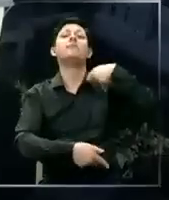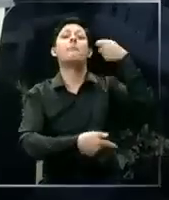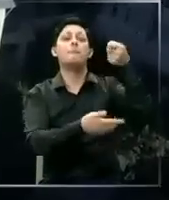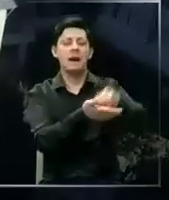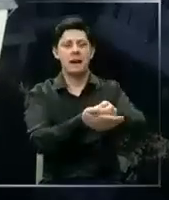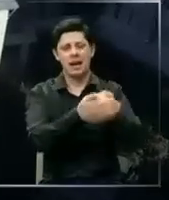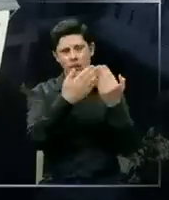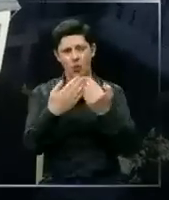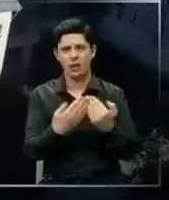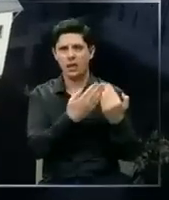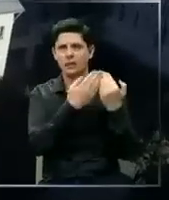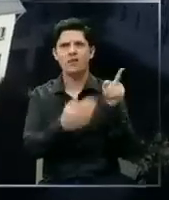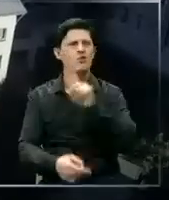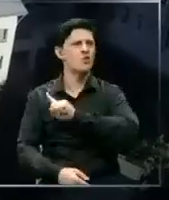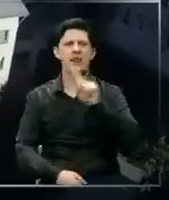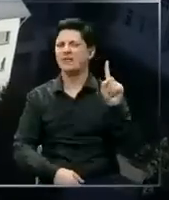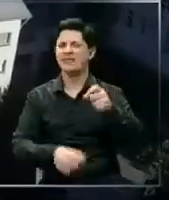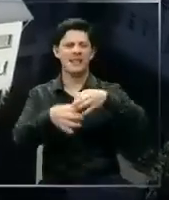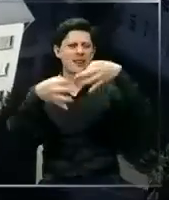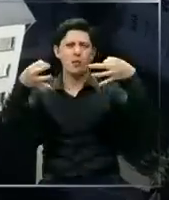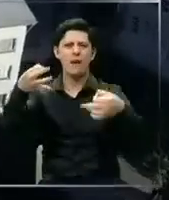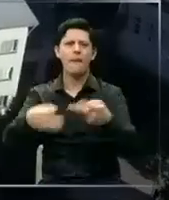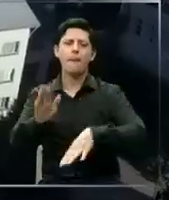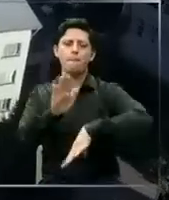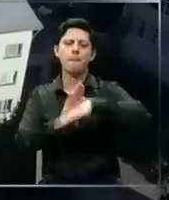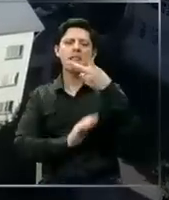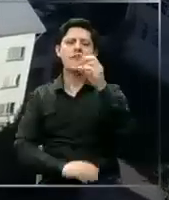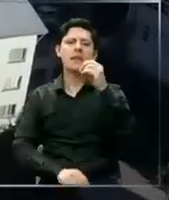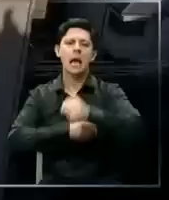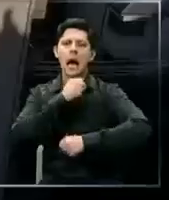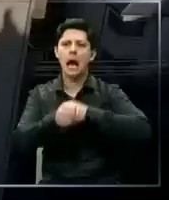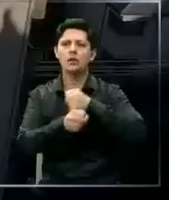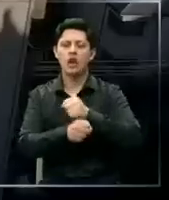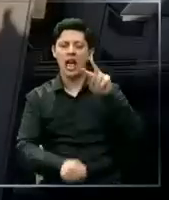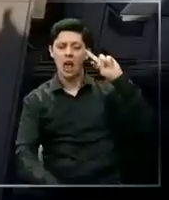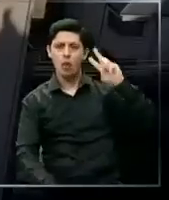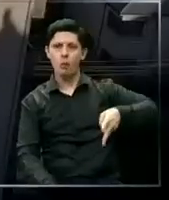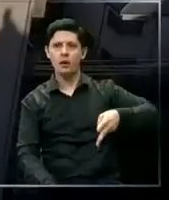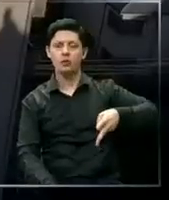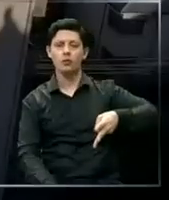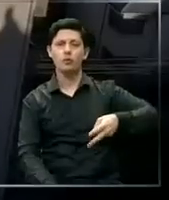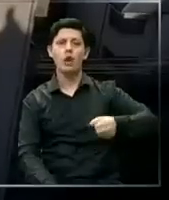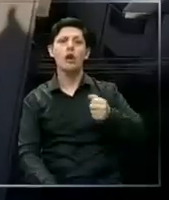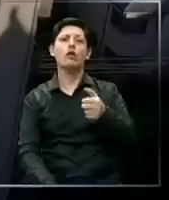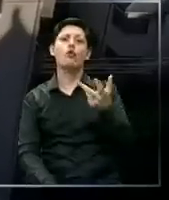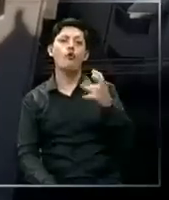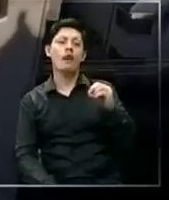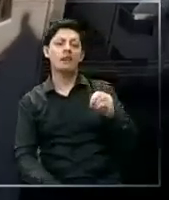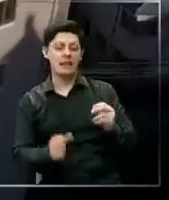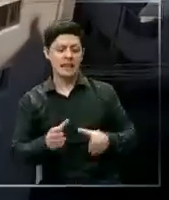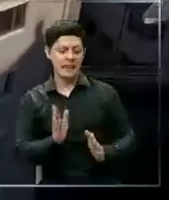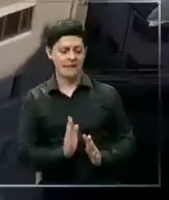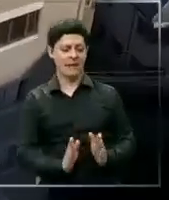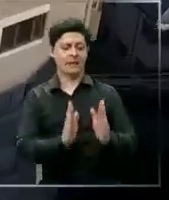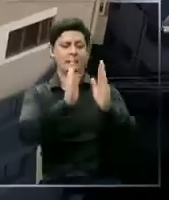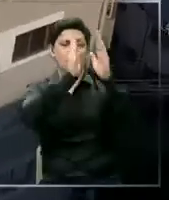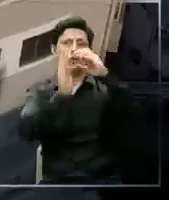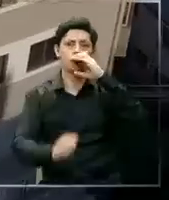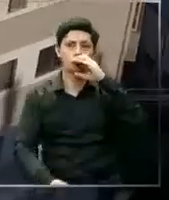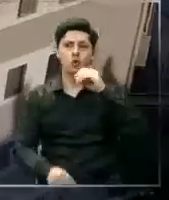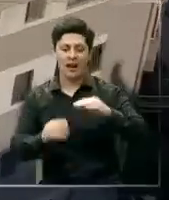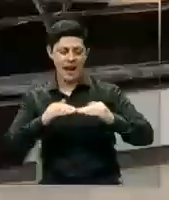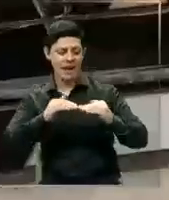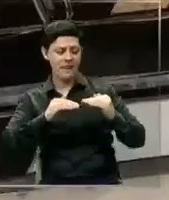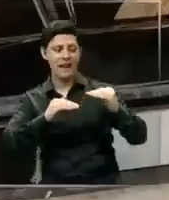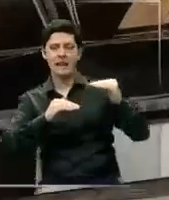De manera irregular y hace más de 20 años, el dueño del departamento 90 de este edificio en Concepción habría ampliado